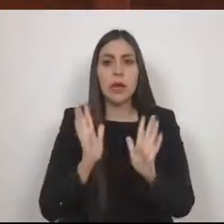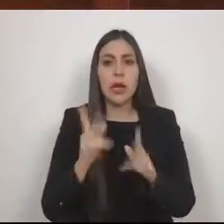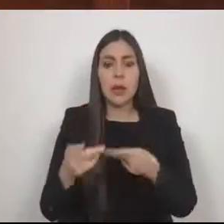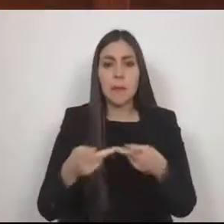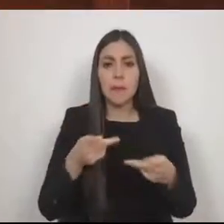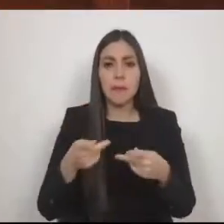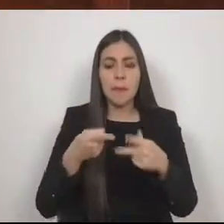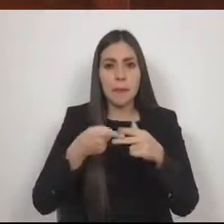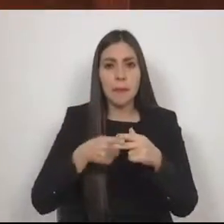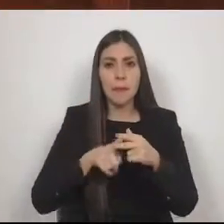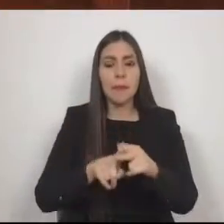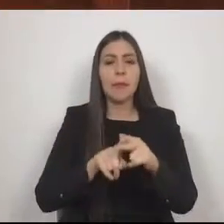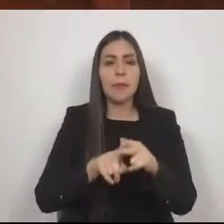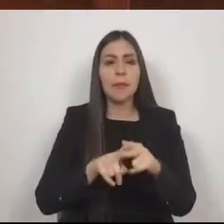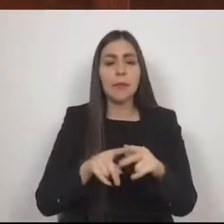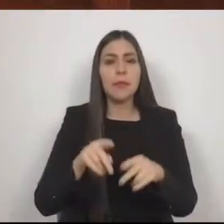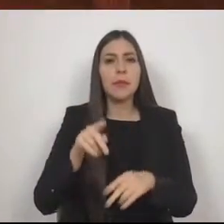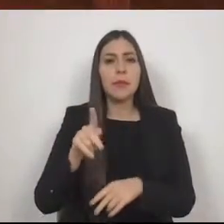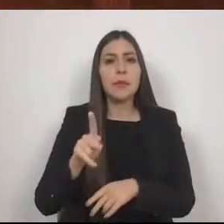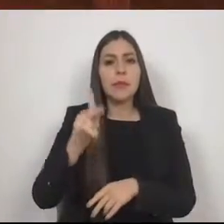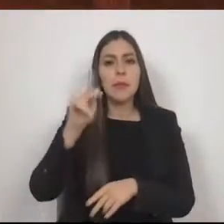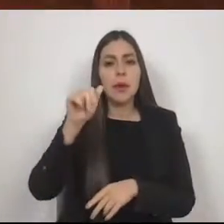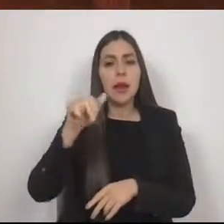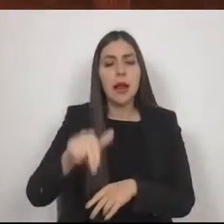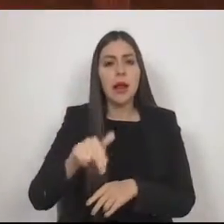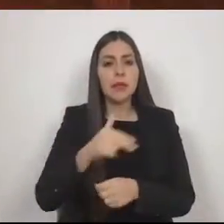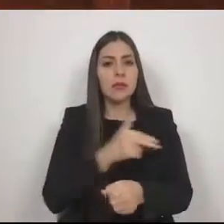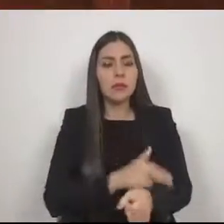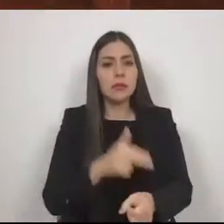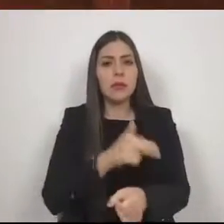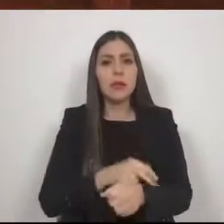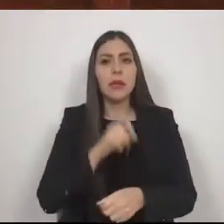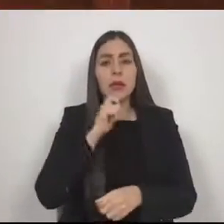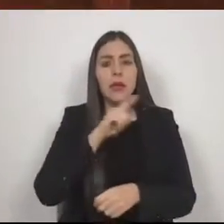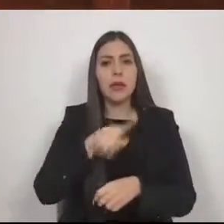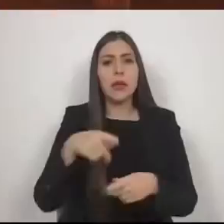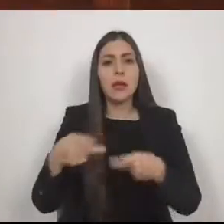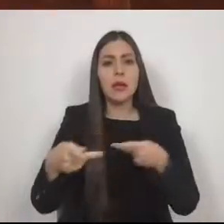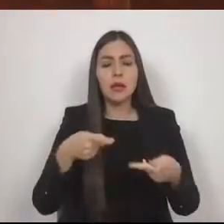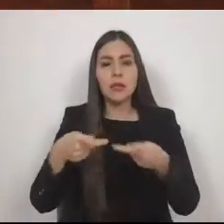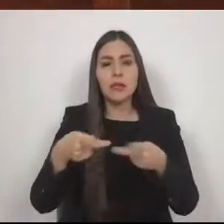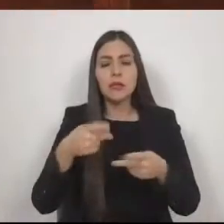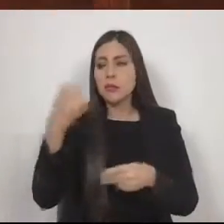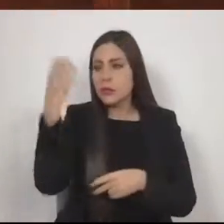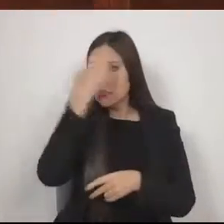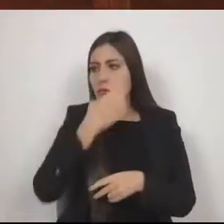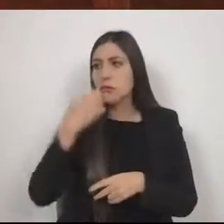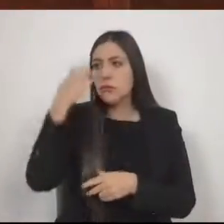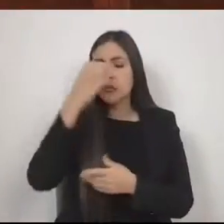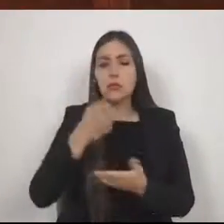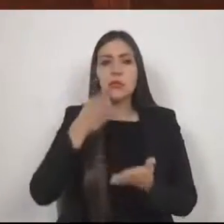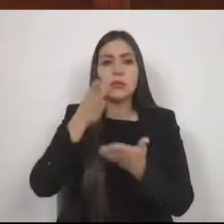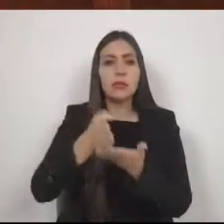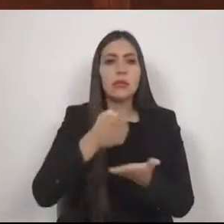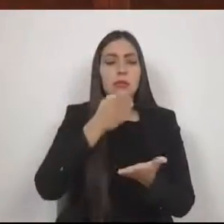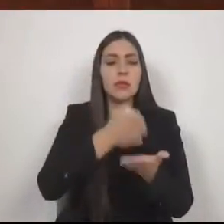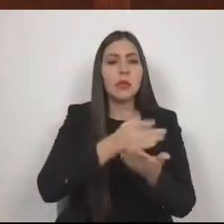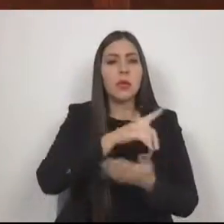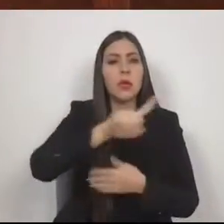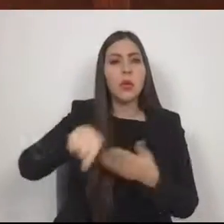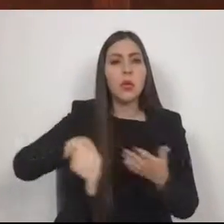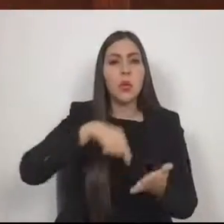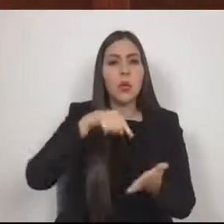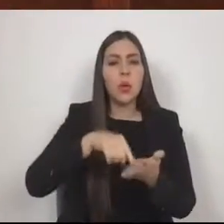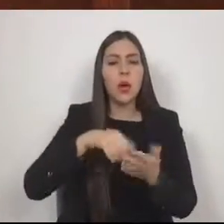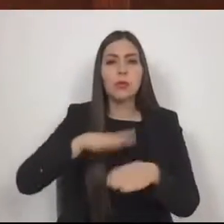integral de riesgos y por ende se realicen recorridos y evaluaciones en zonas consideradas como de alto